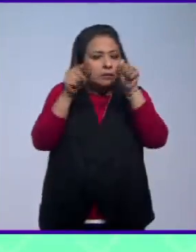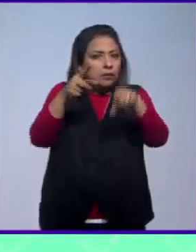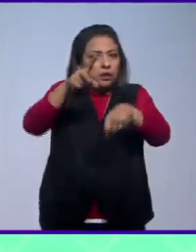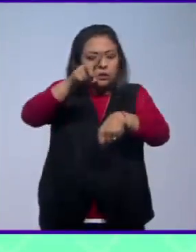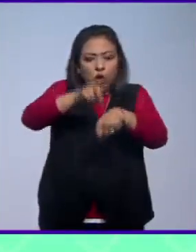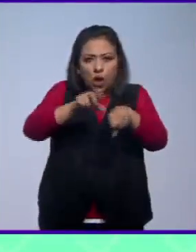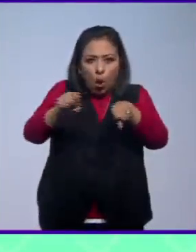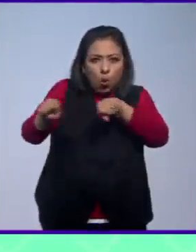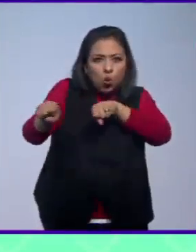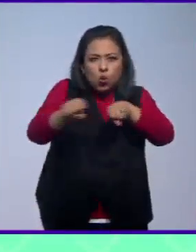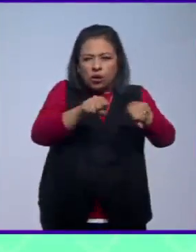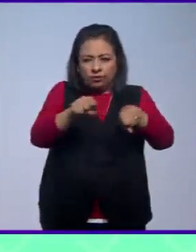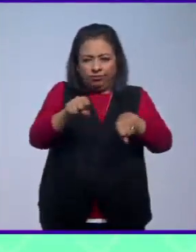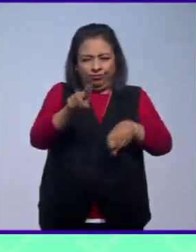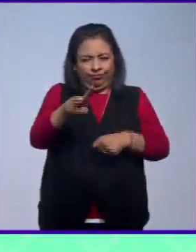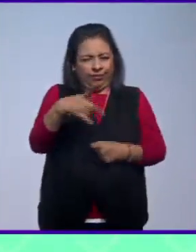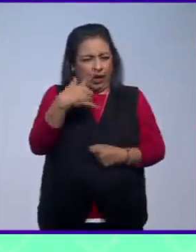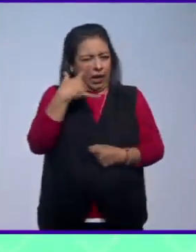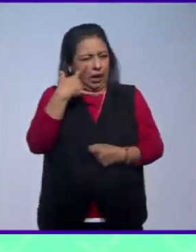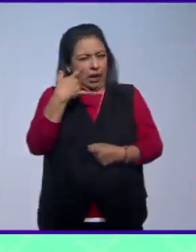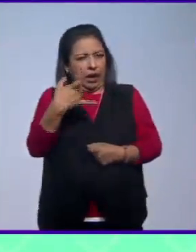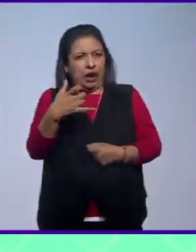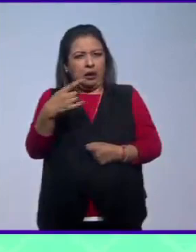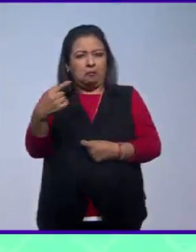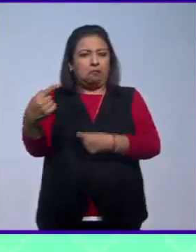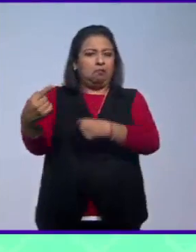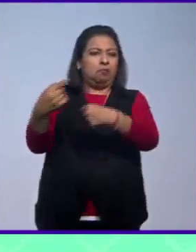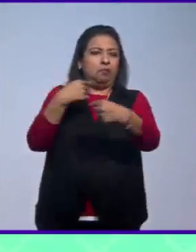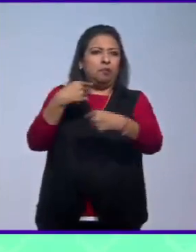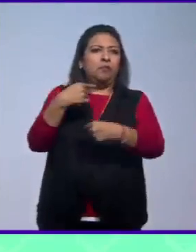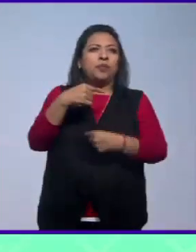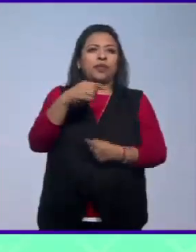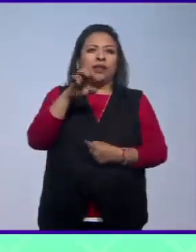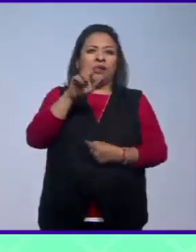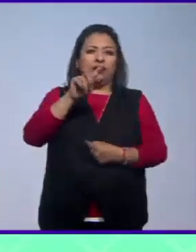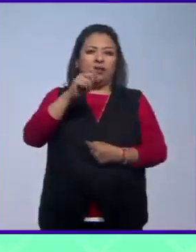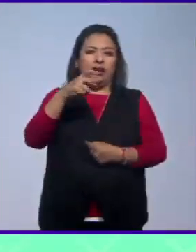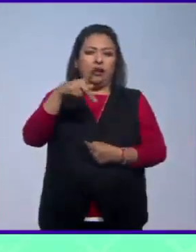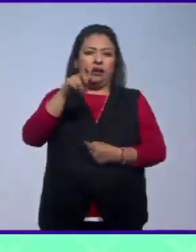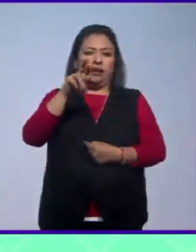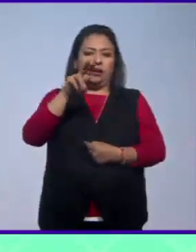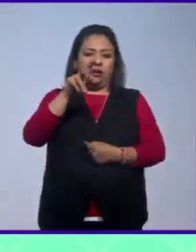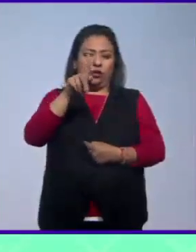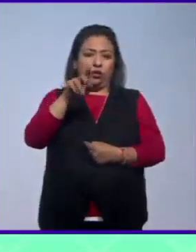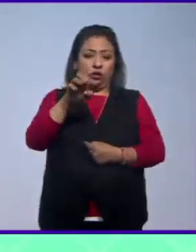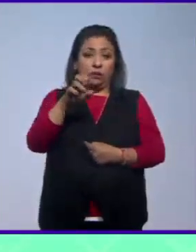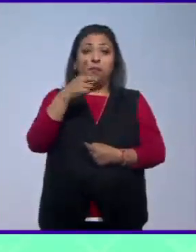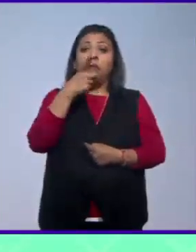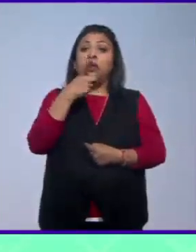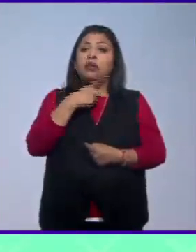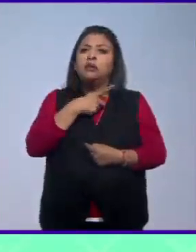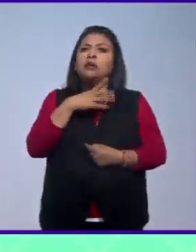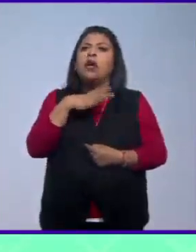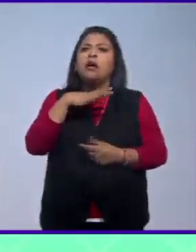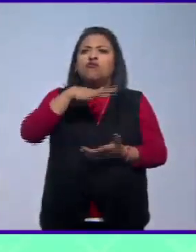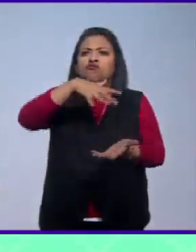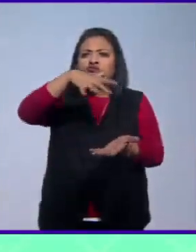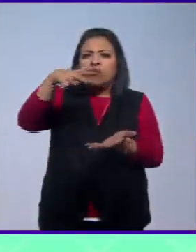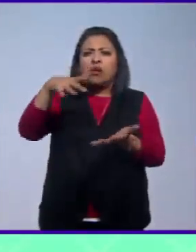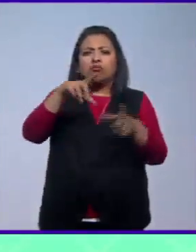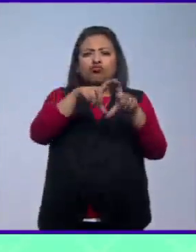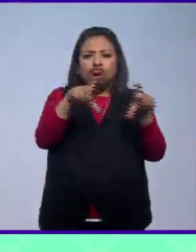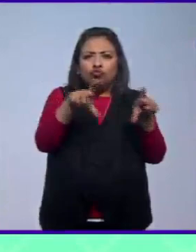curioso porque me dice Etel Krause me propone que hagamos una compilación de